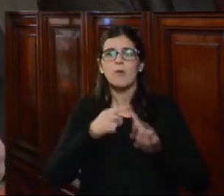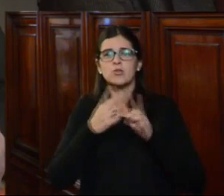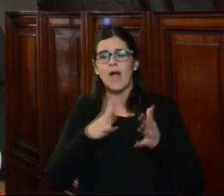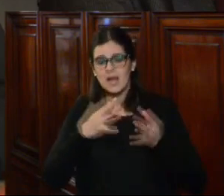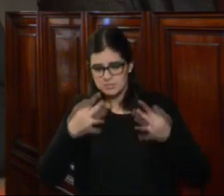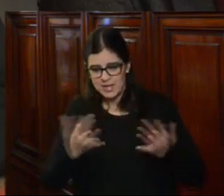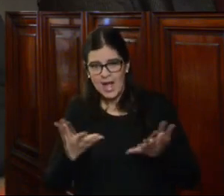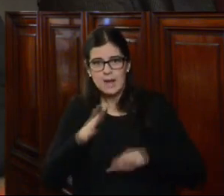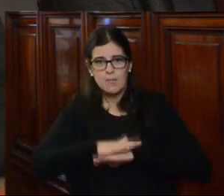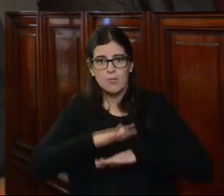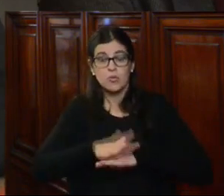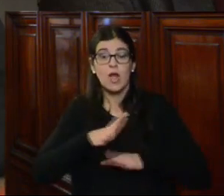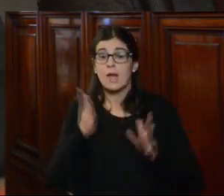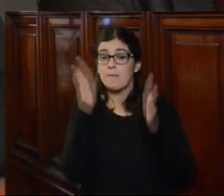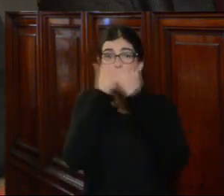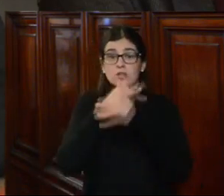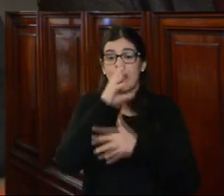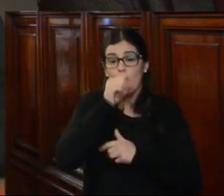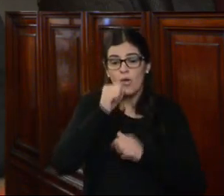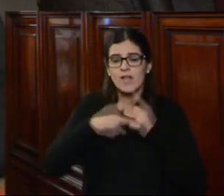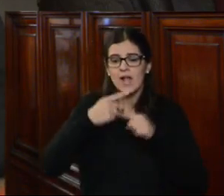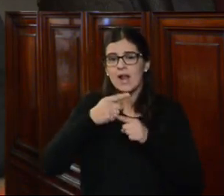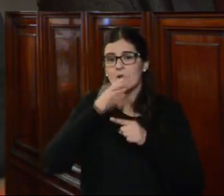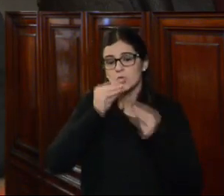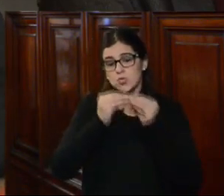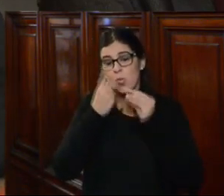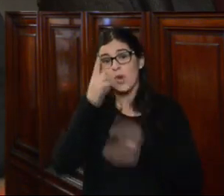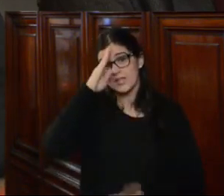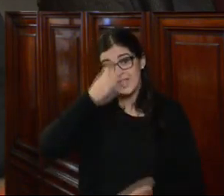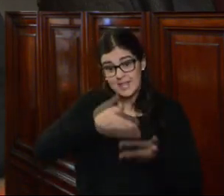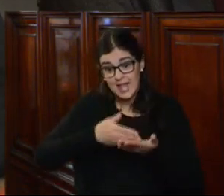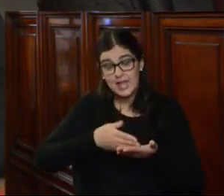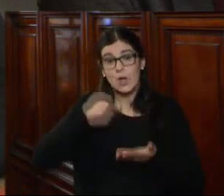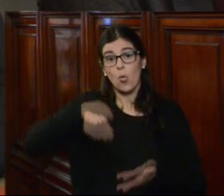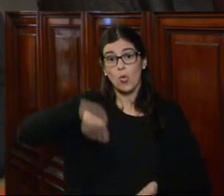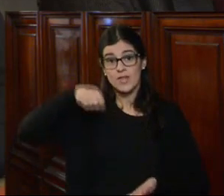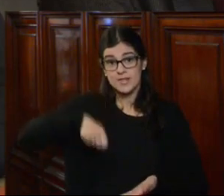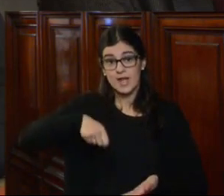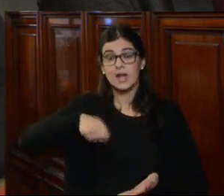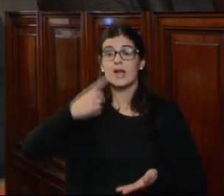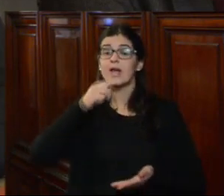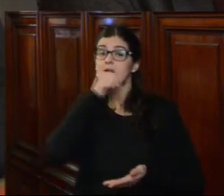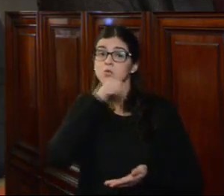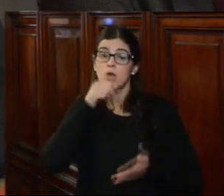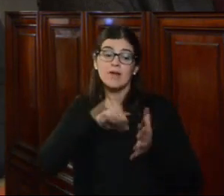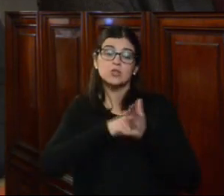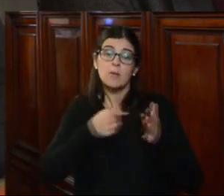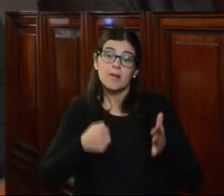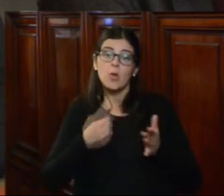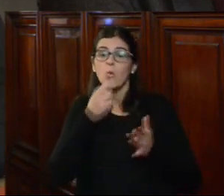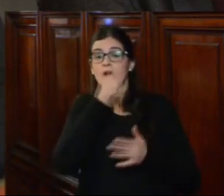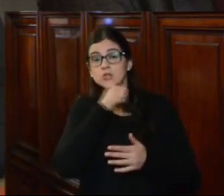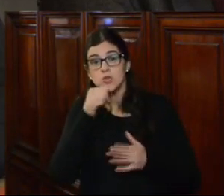concreto, no es posible sostener la pertinencia de una sentencia judicial que resuelva suspender una